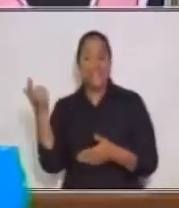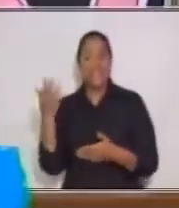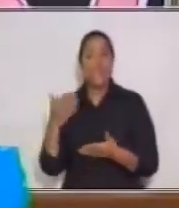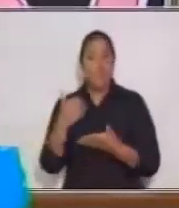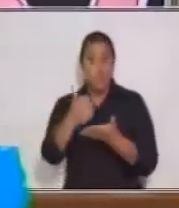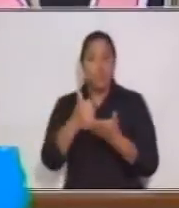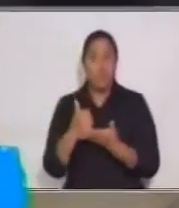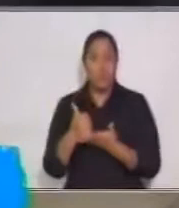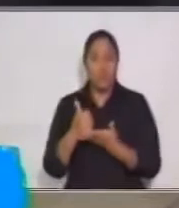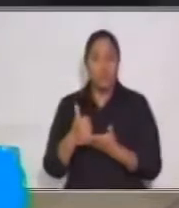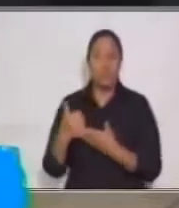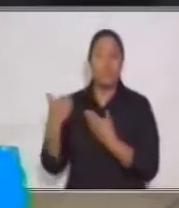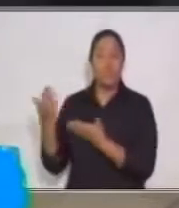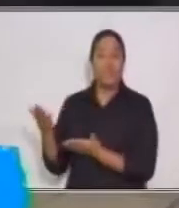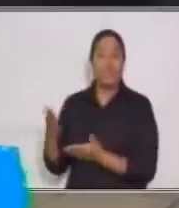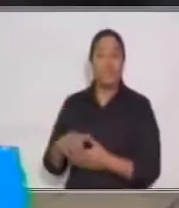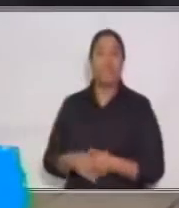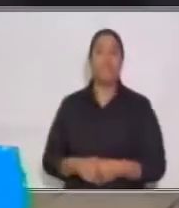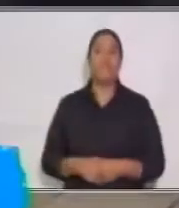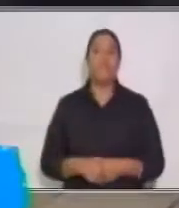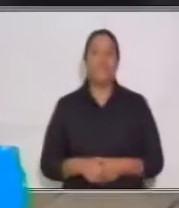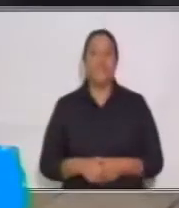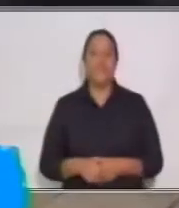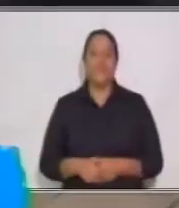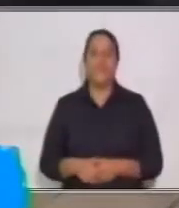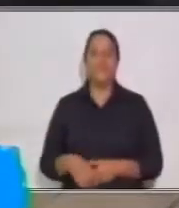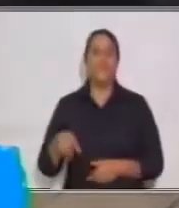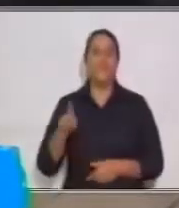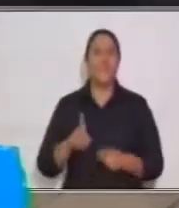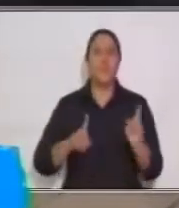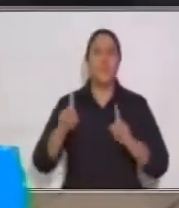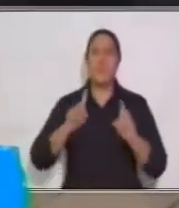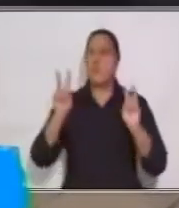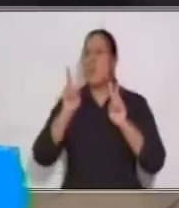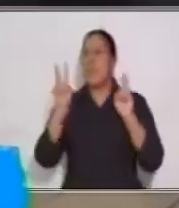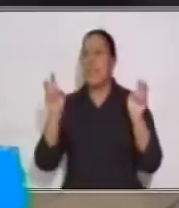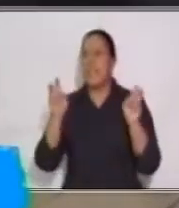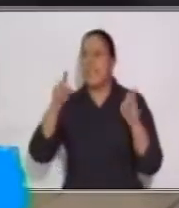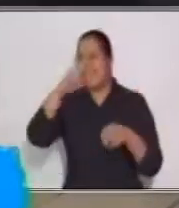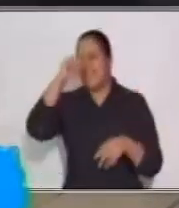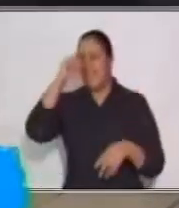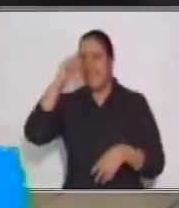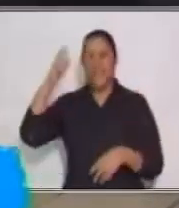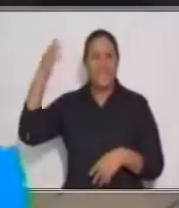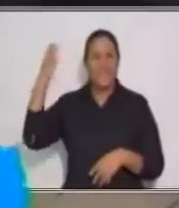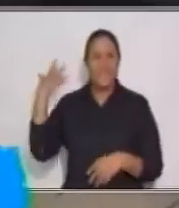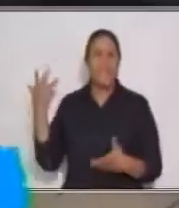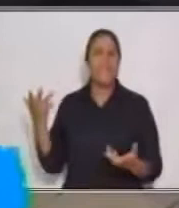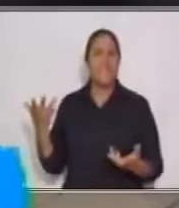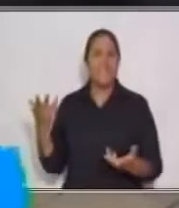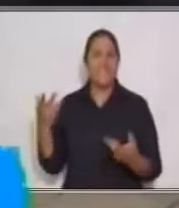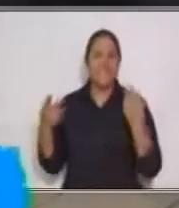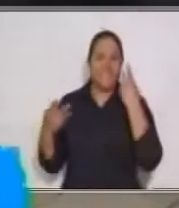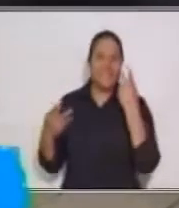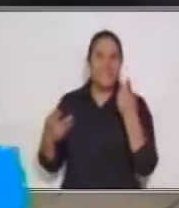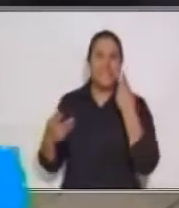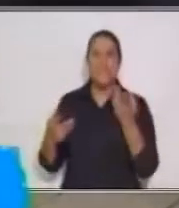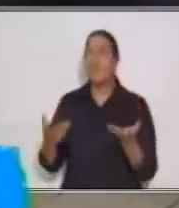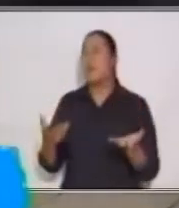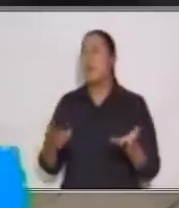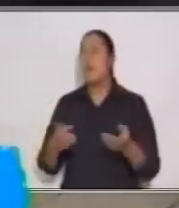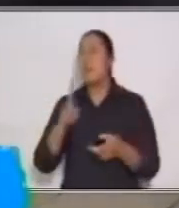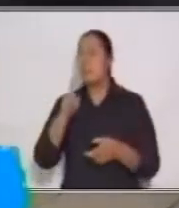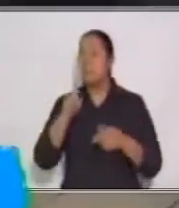¿Sí? Muy bien. Vamos a ver entonces. ¿Qué tema trabajamos la vez anterior? Vamos a ver, vamos a ver si se